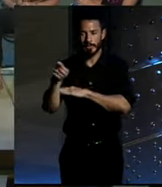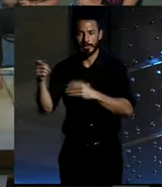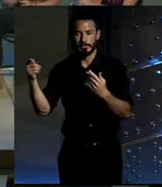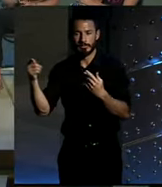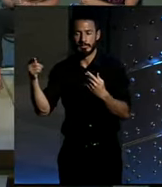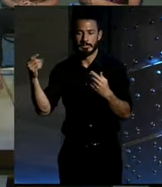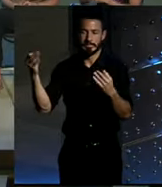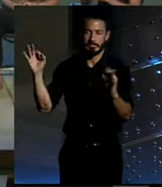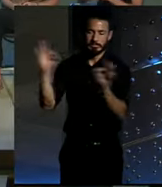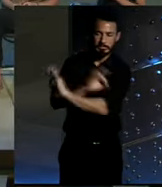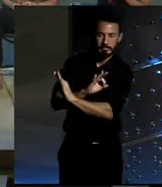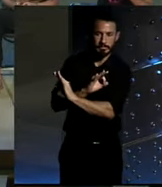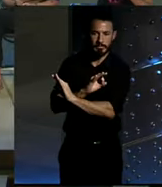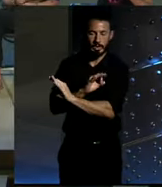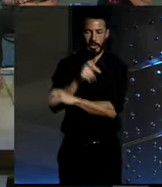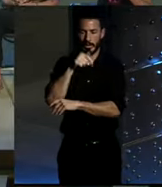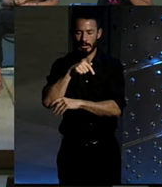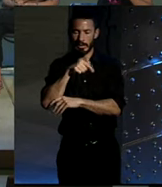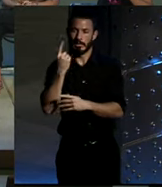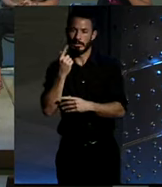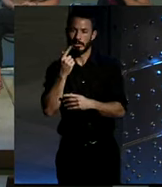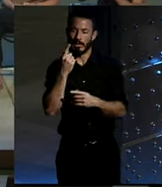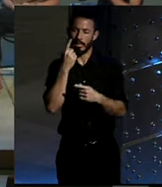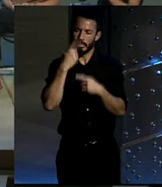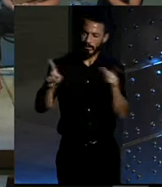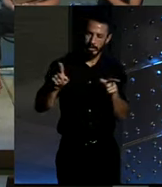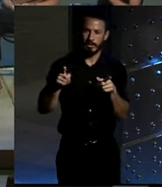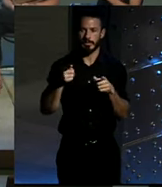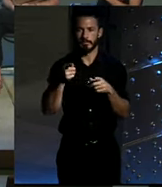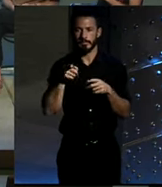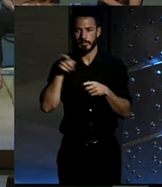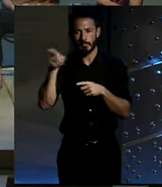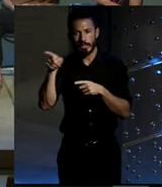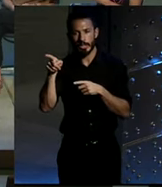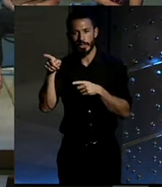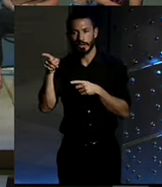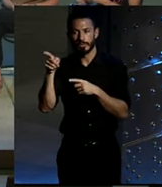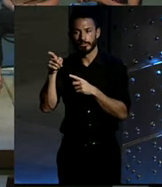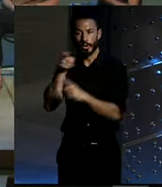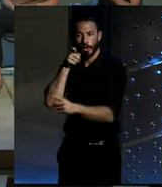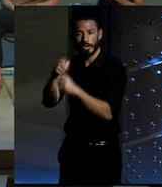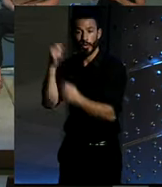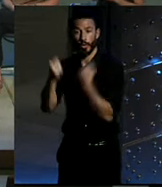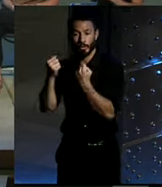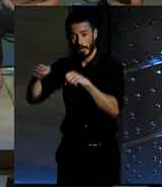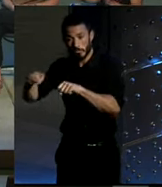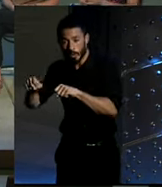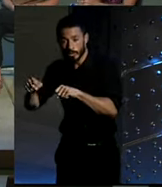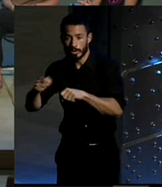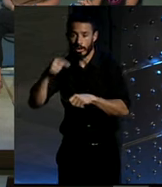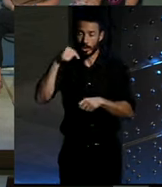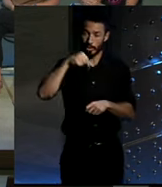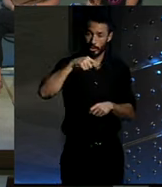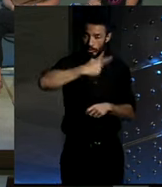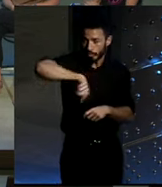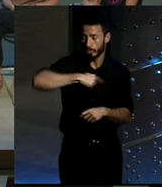vamos en caminos totalmente diferentes. Ellos van hacia los coches y las motos y nosotros, teóricamente, y